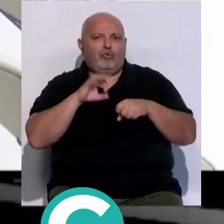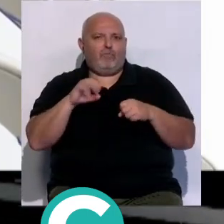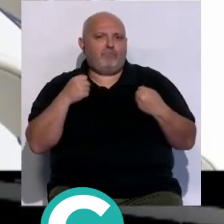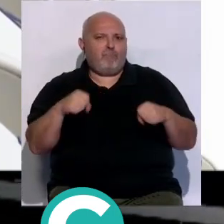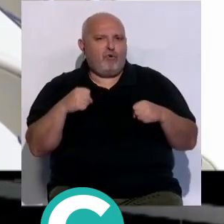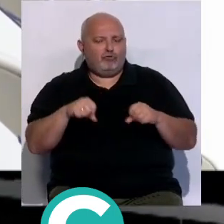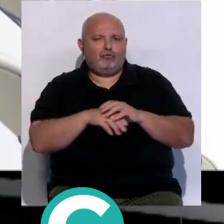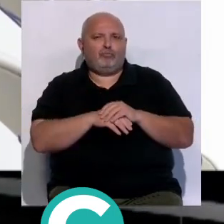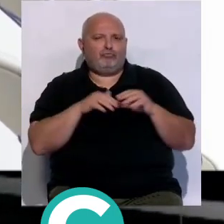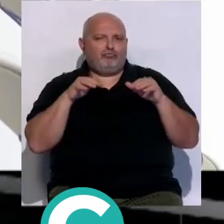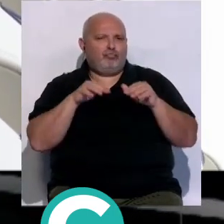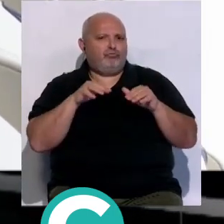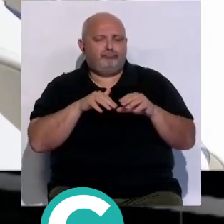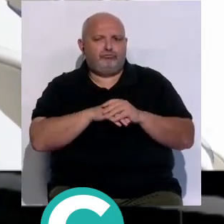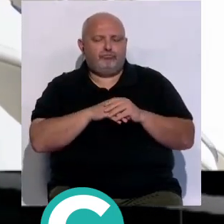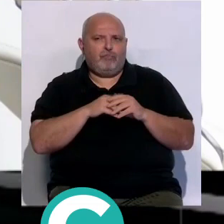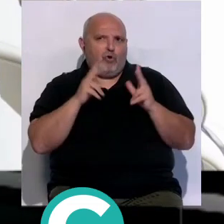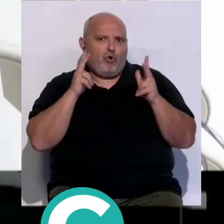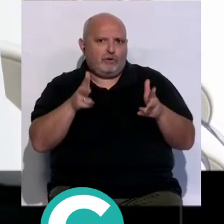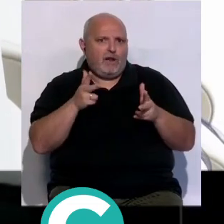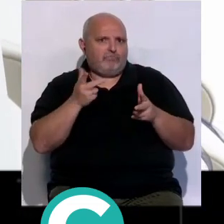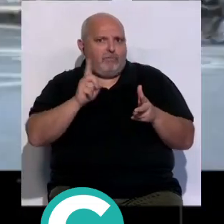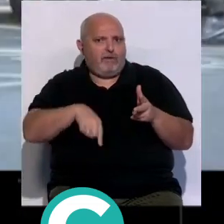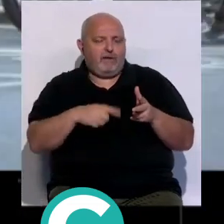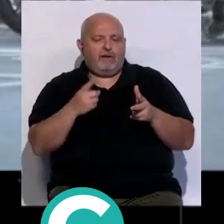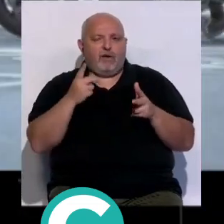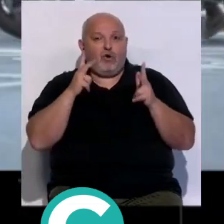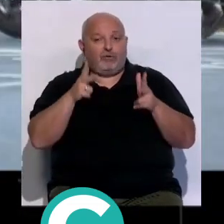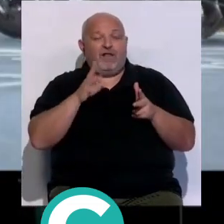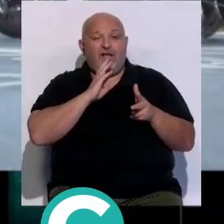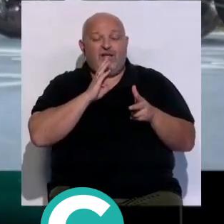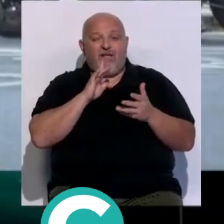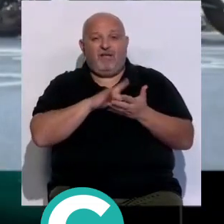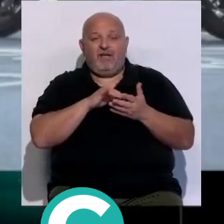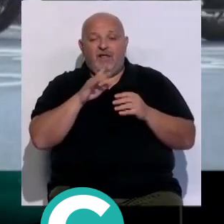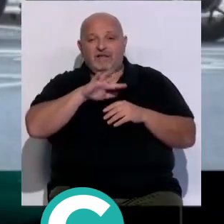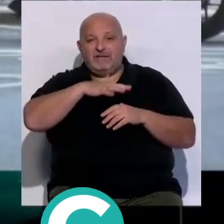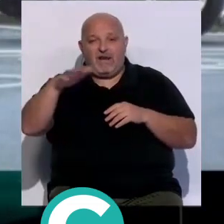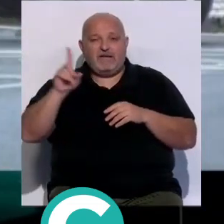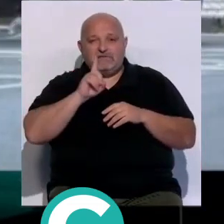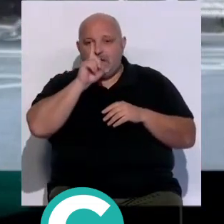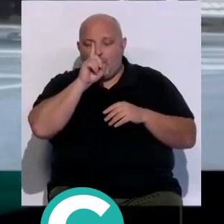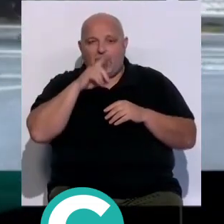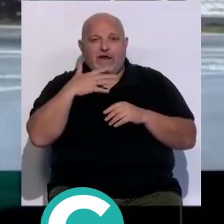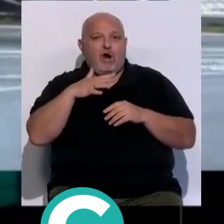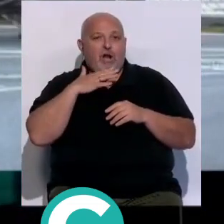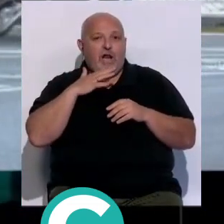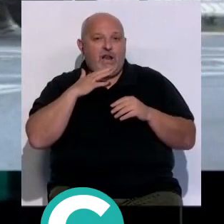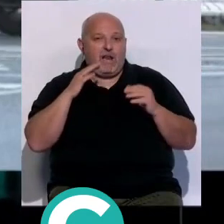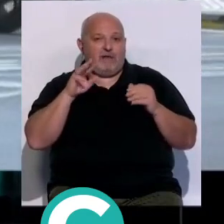motos, de afluencia de ocupación, porque la ocupación desde la Sierra San Lucas hasta Conil